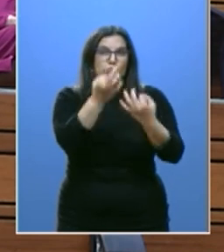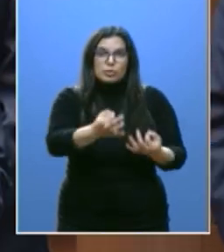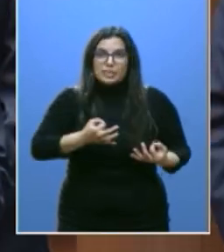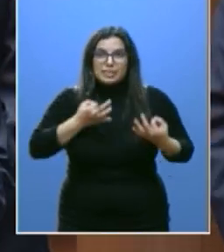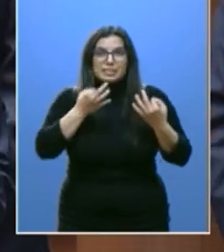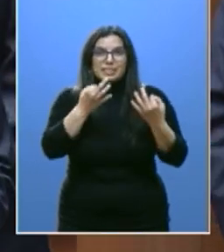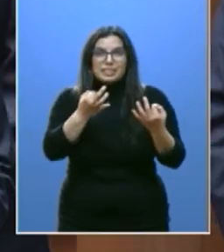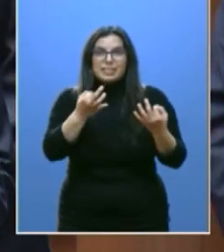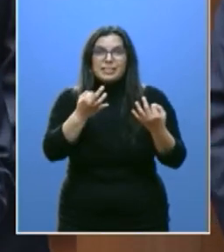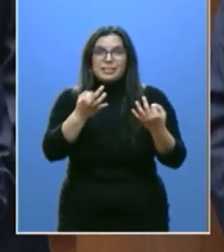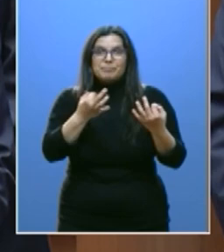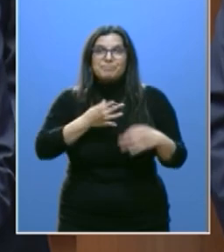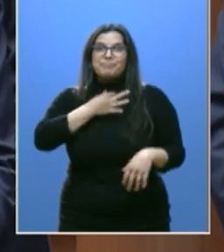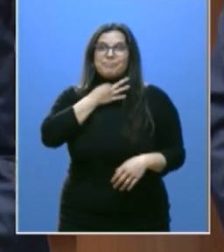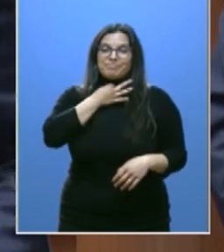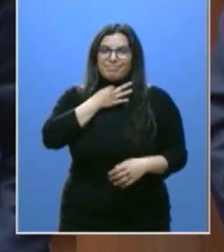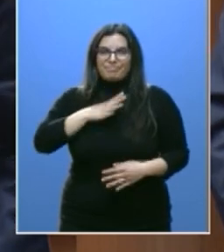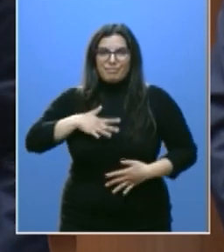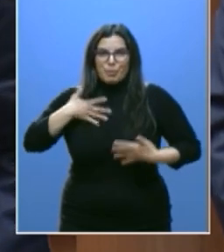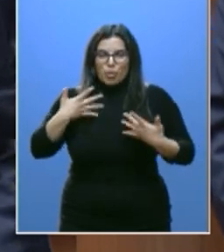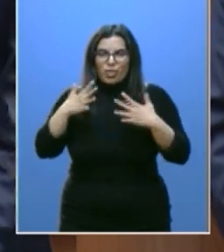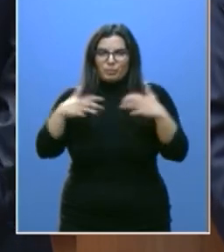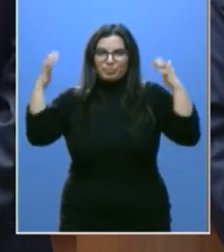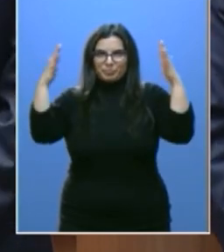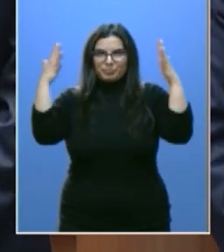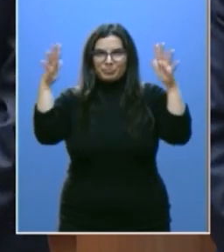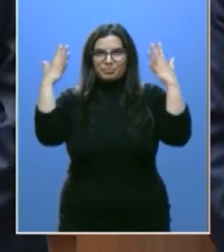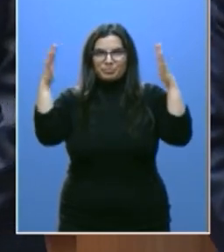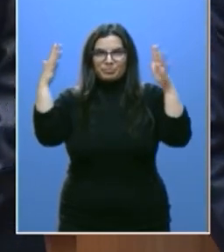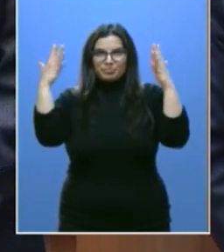poco hubiera conseguido poco